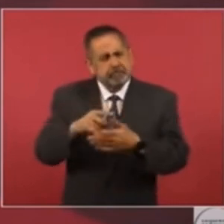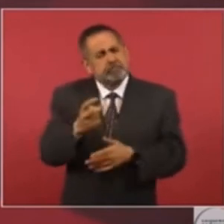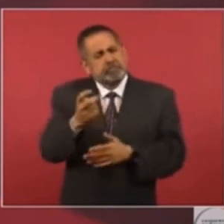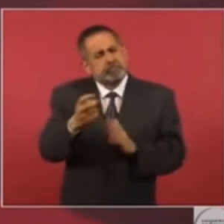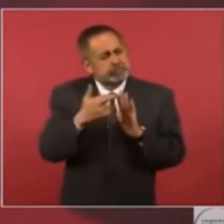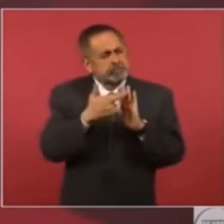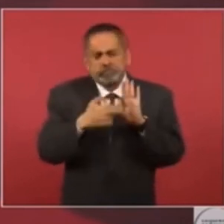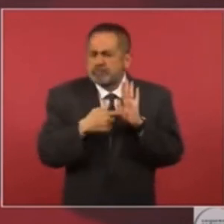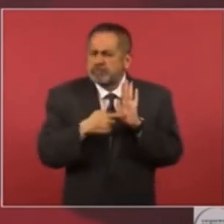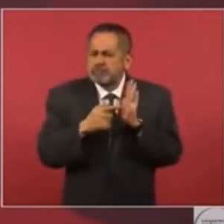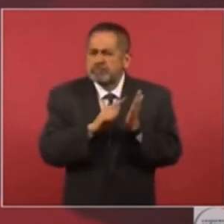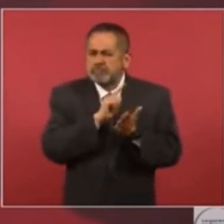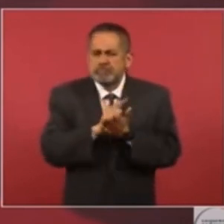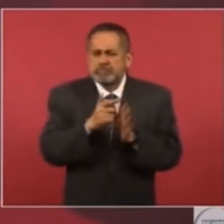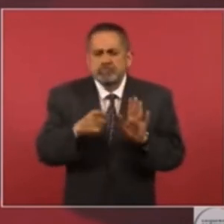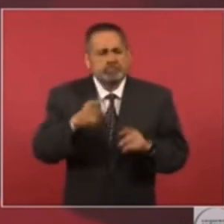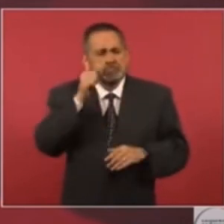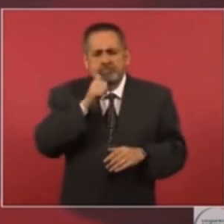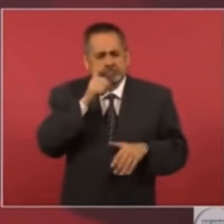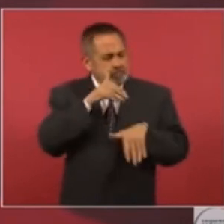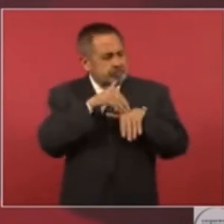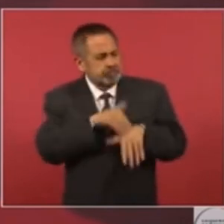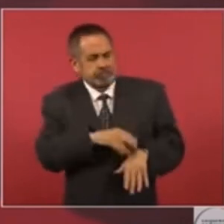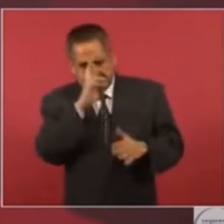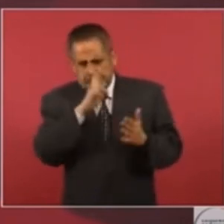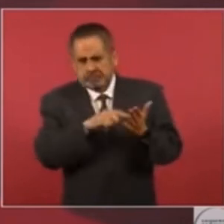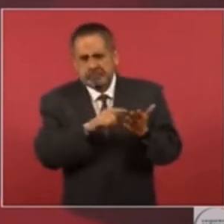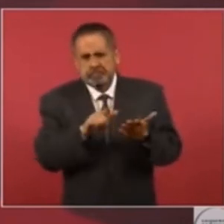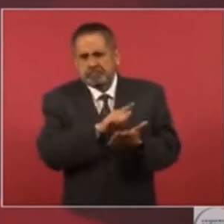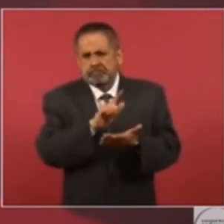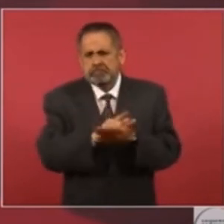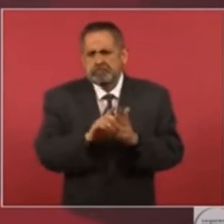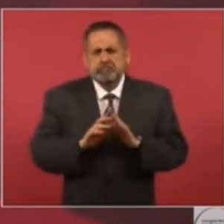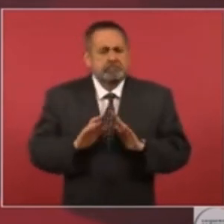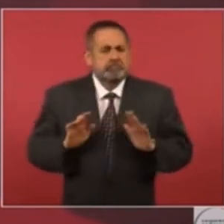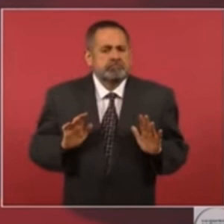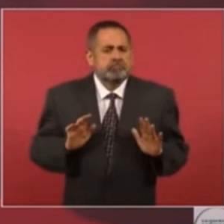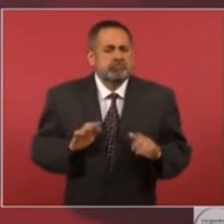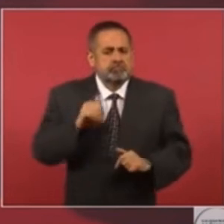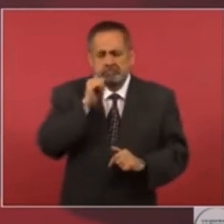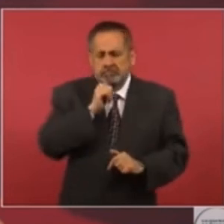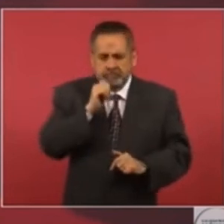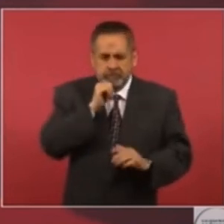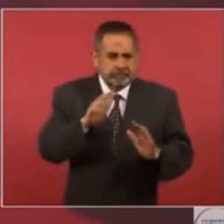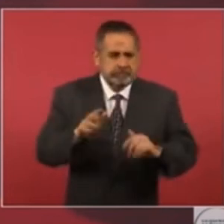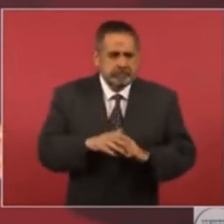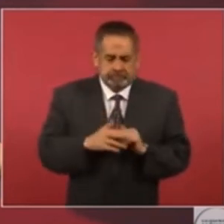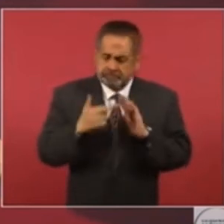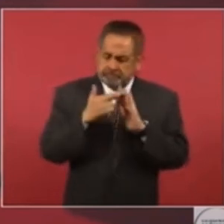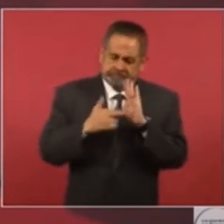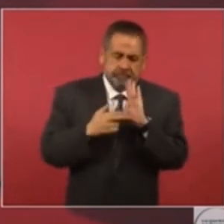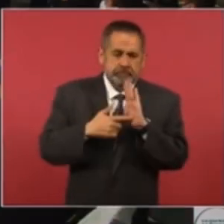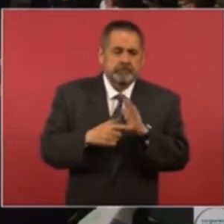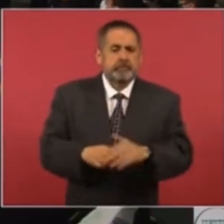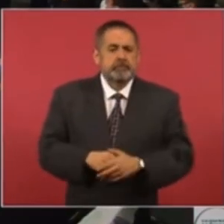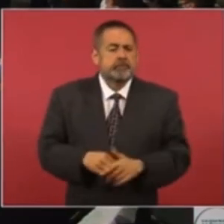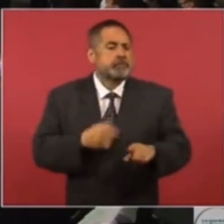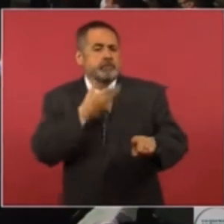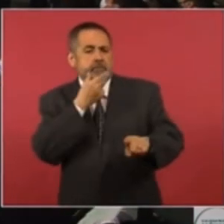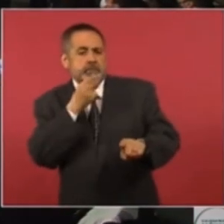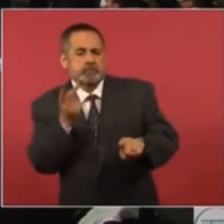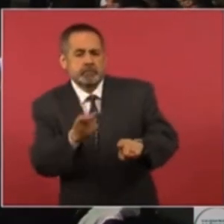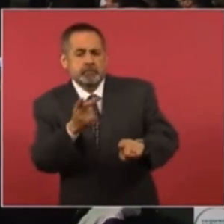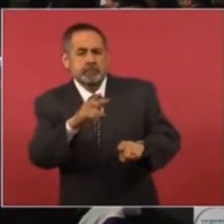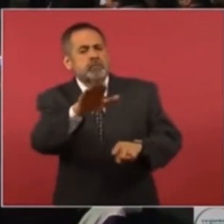la ley y siempre nos ajustamos a las normas. Se le estaría dando la